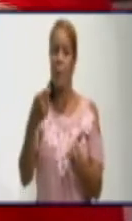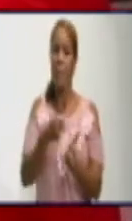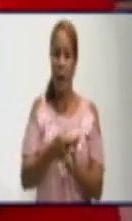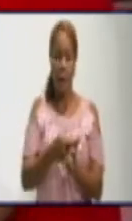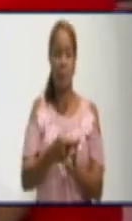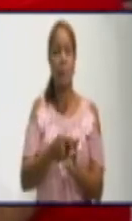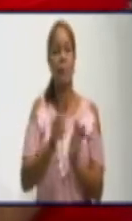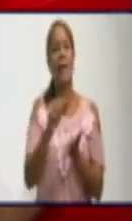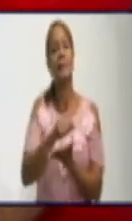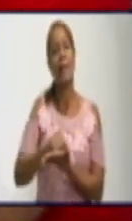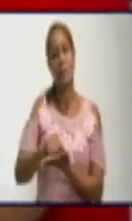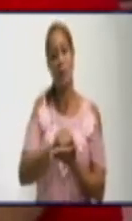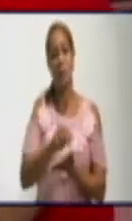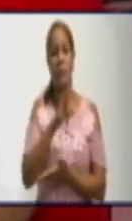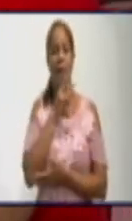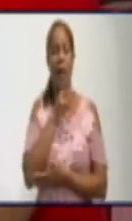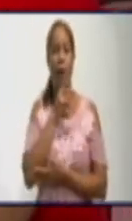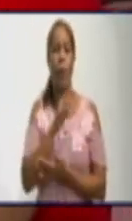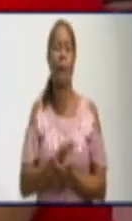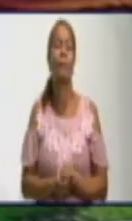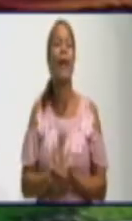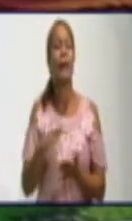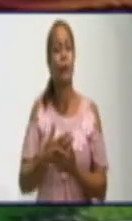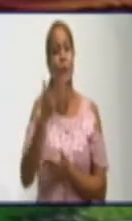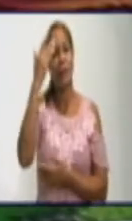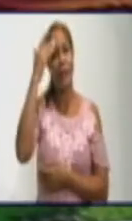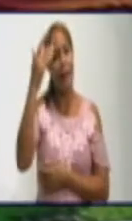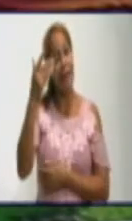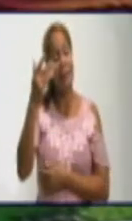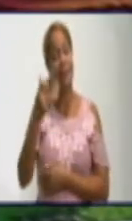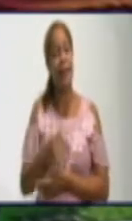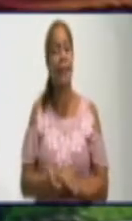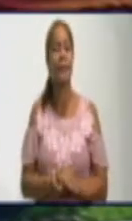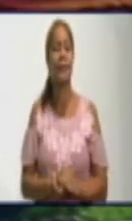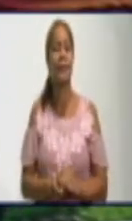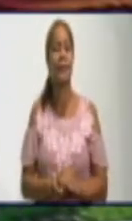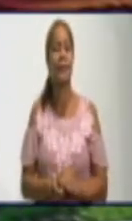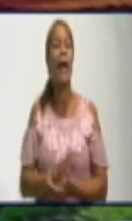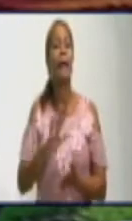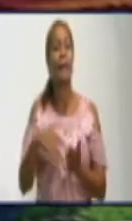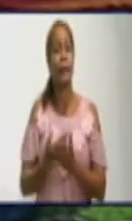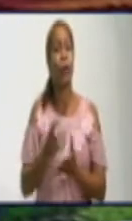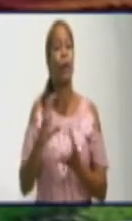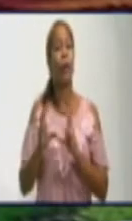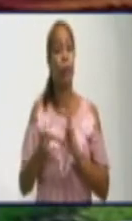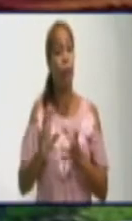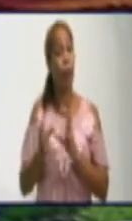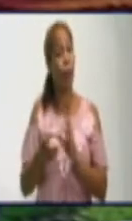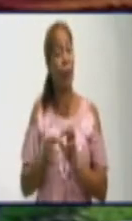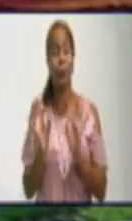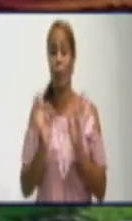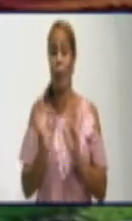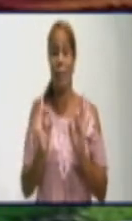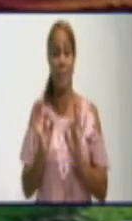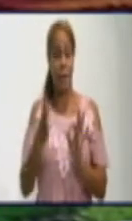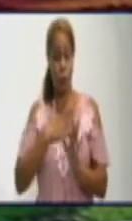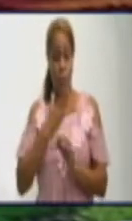por la tarifa que está. Gracias, Joel. Joel, de todas formas, en el plano personal no me convence porque